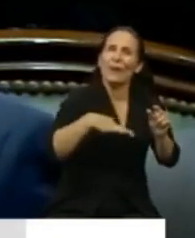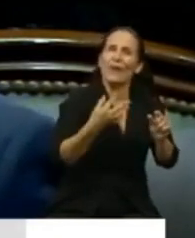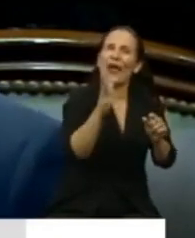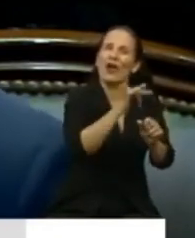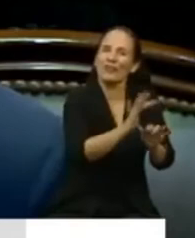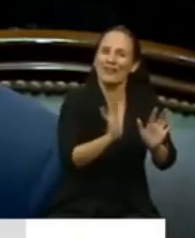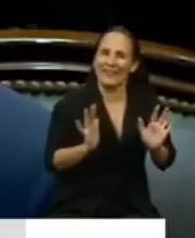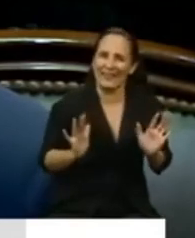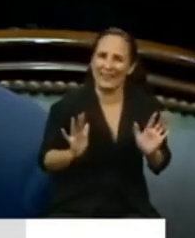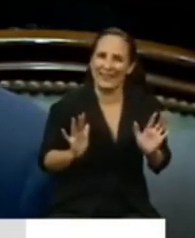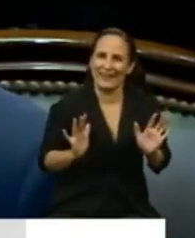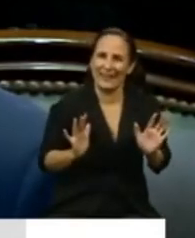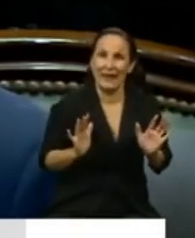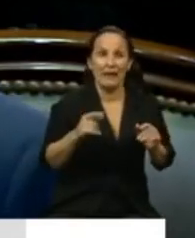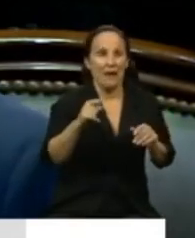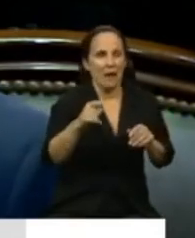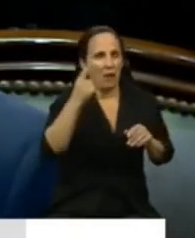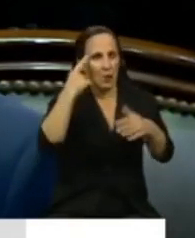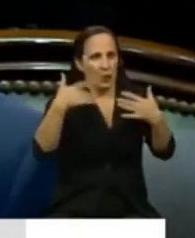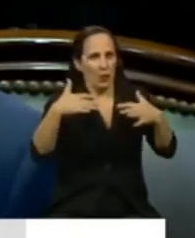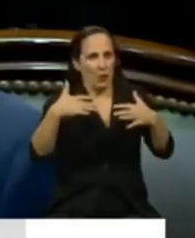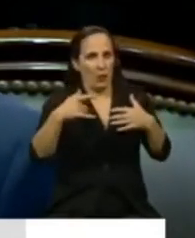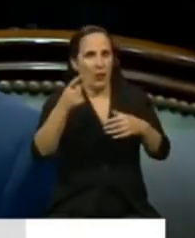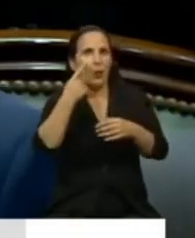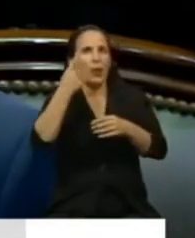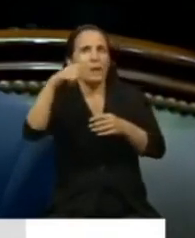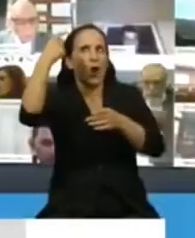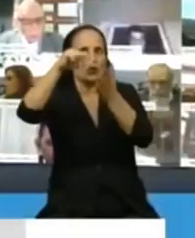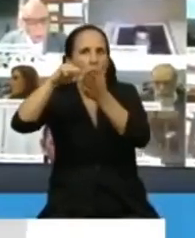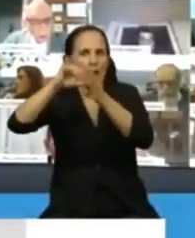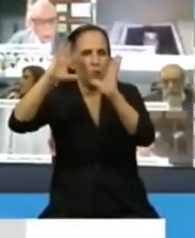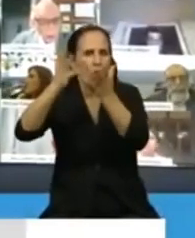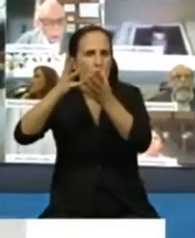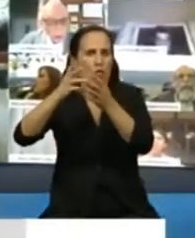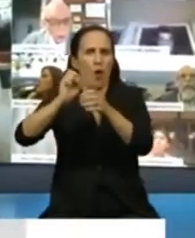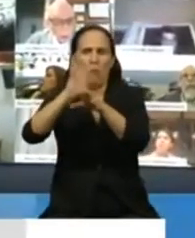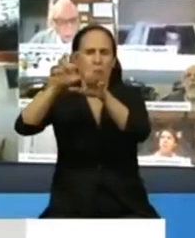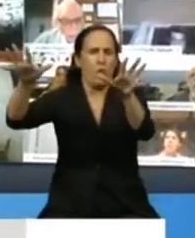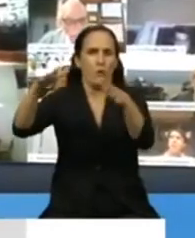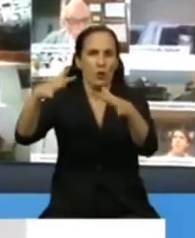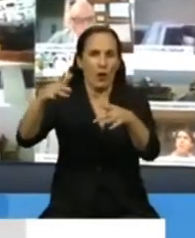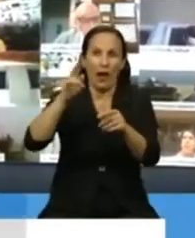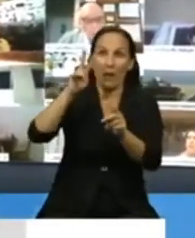impensado cuando vemos la evolución de la pandemia en el mundo. Entonces pido responsabilidad.